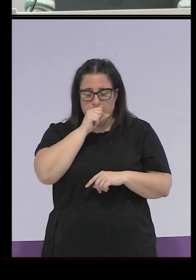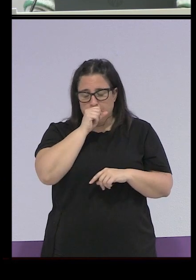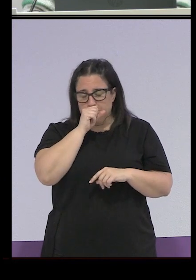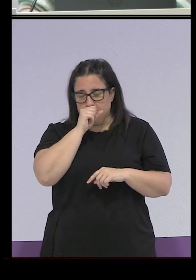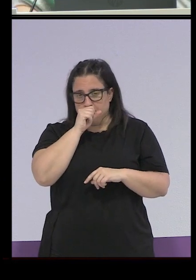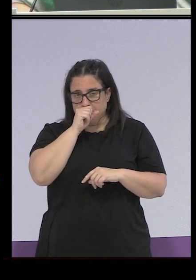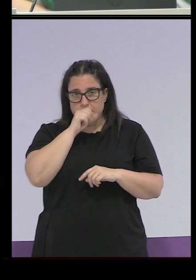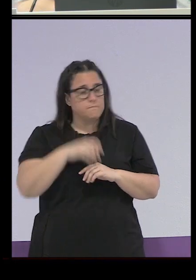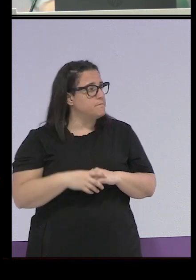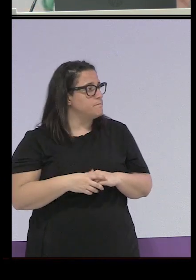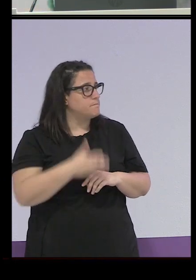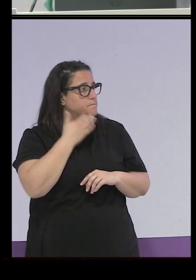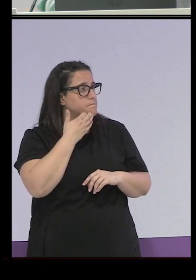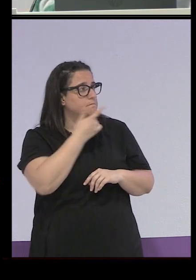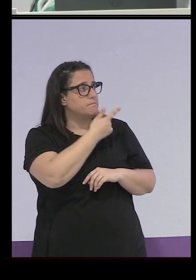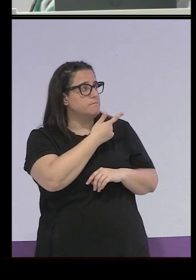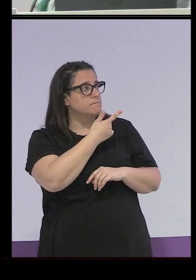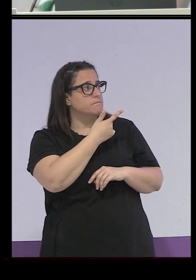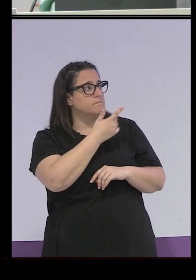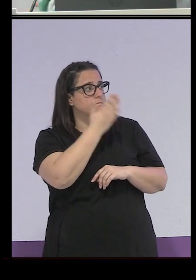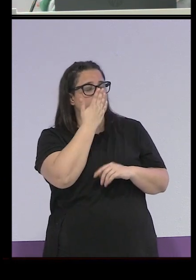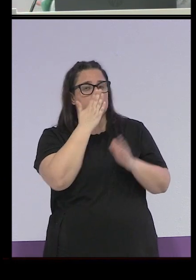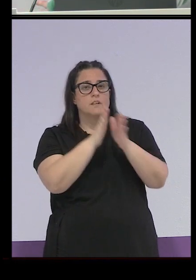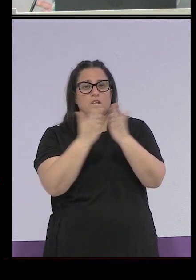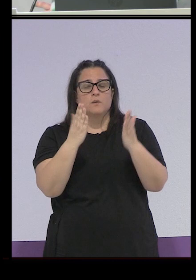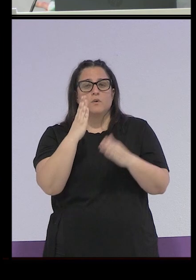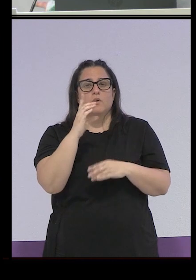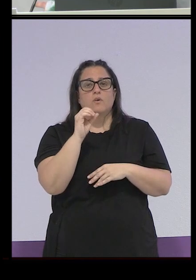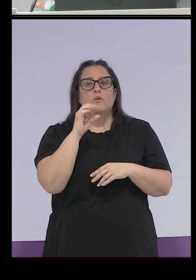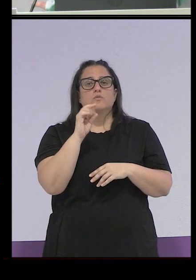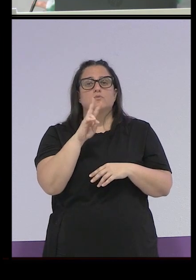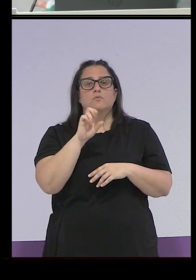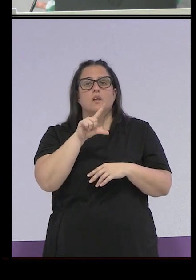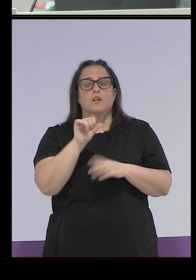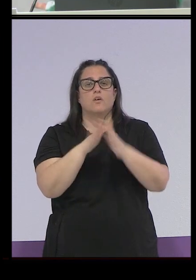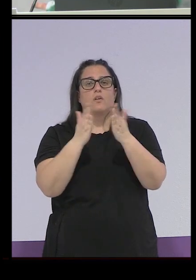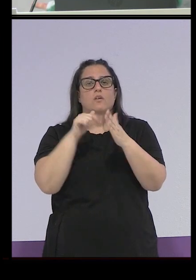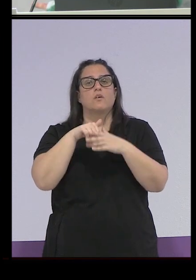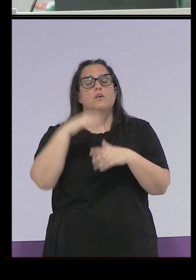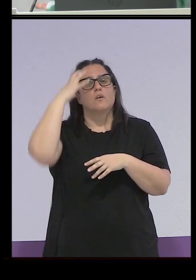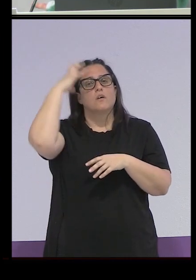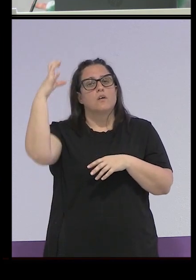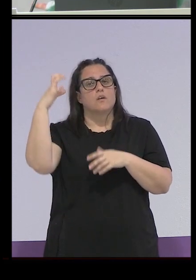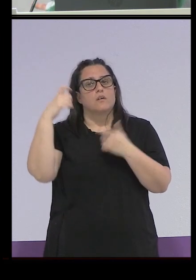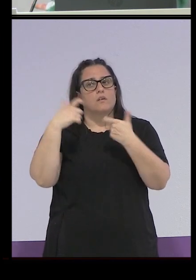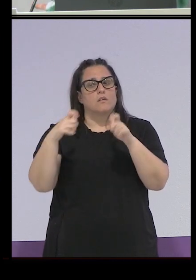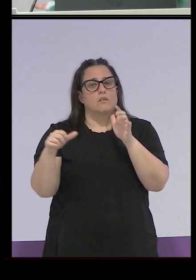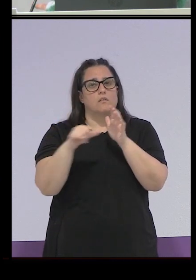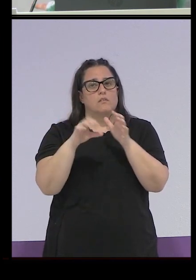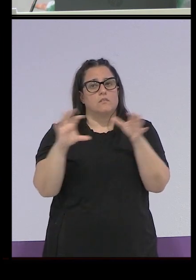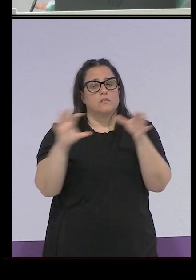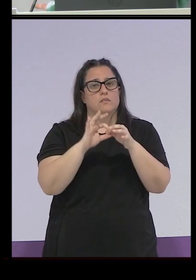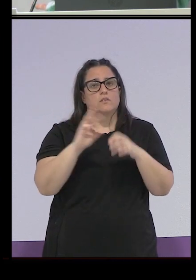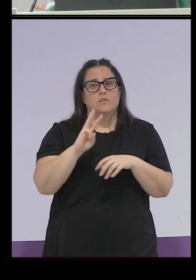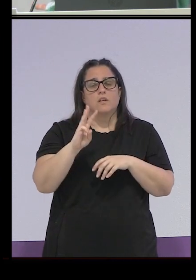aquí tenéis por ejemplo la portada de uno de los libros de Consuelo en concreto sobre el patronato ha escrito tres las desterradas